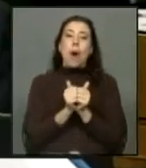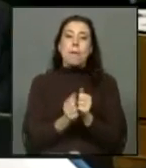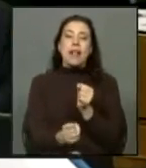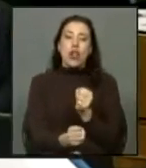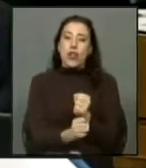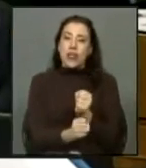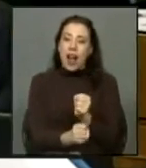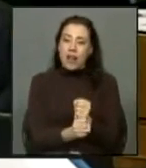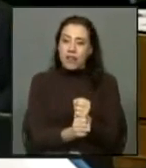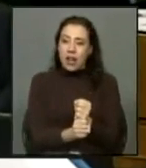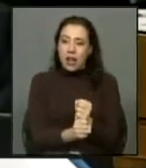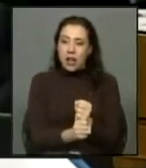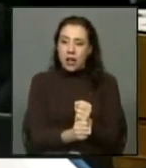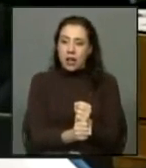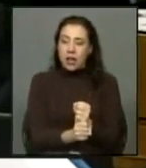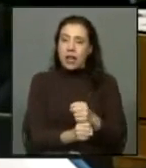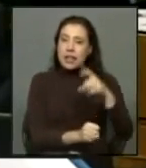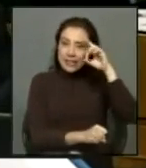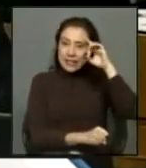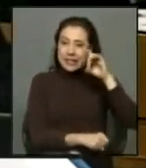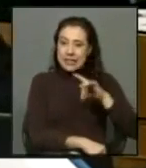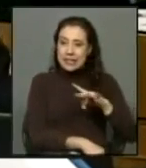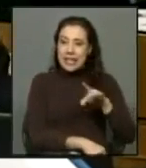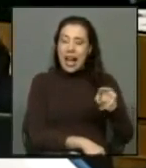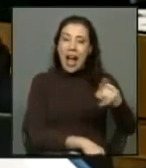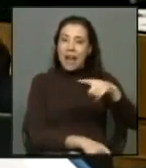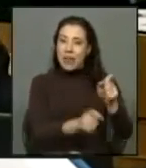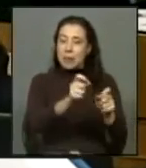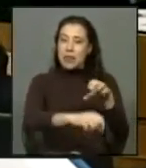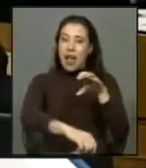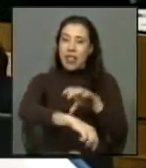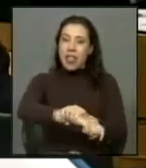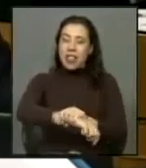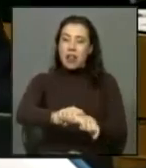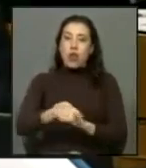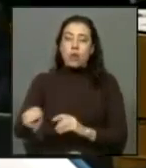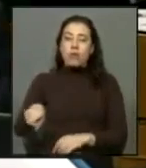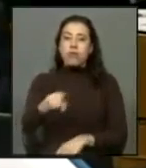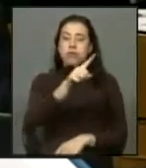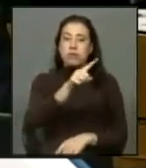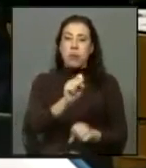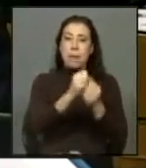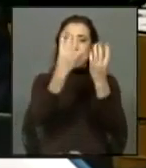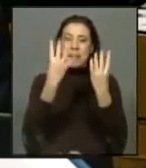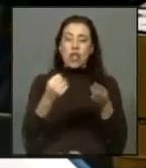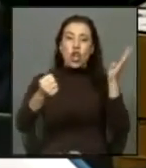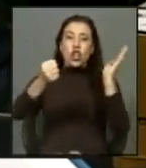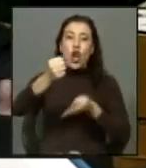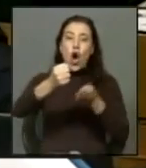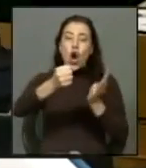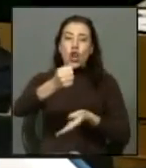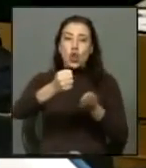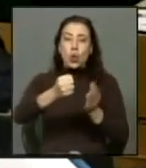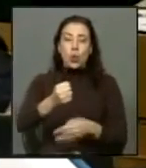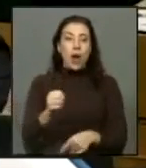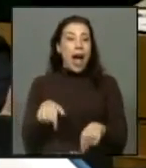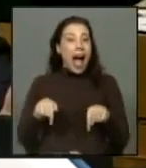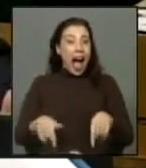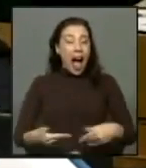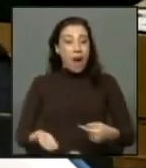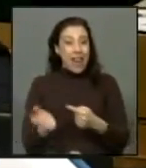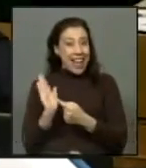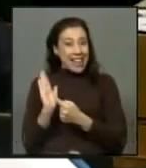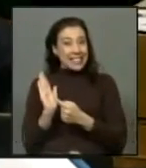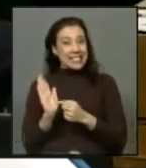trabajo y sabe que fueron detenidos llevados a prisión y torturados y esta reparación